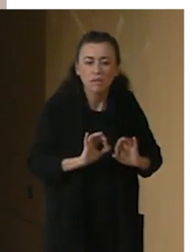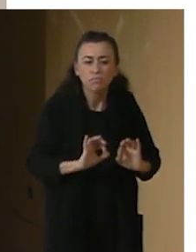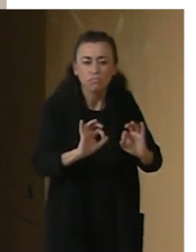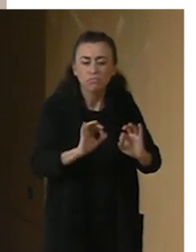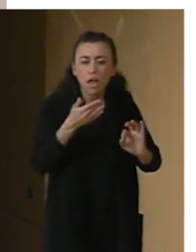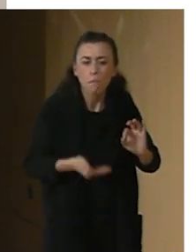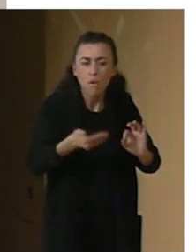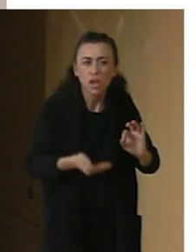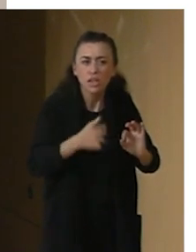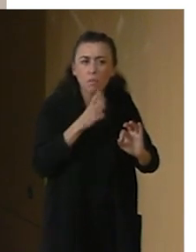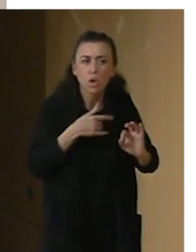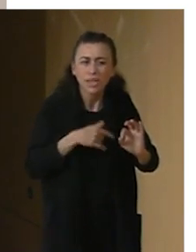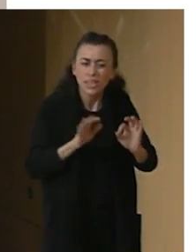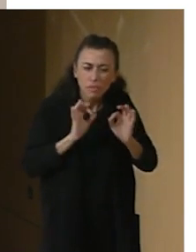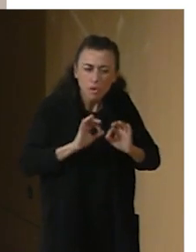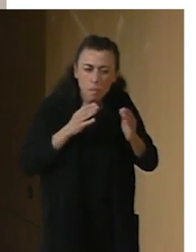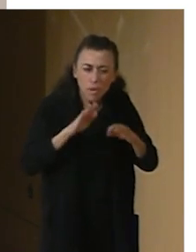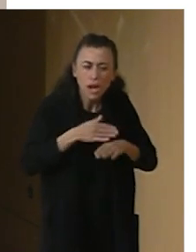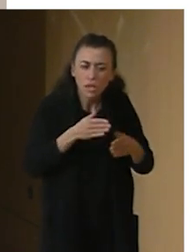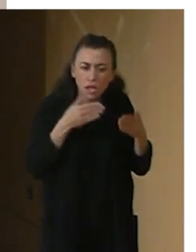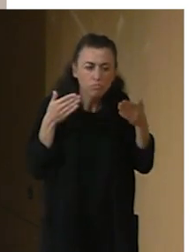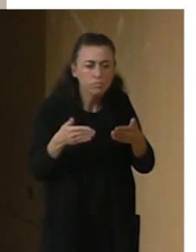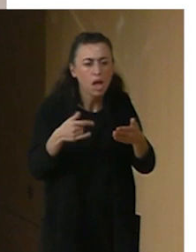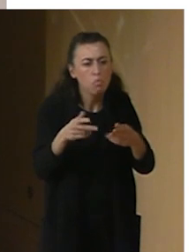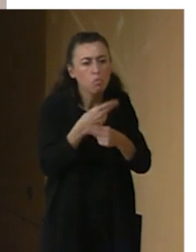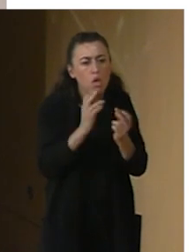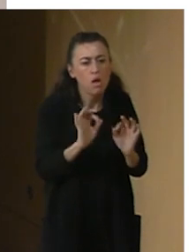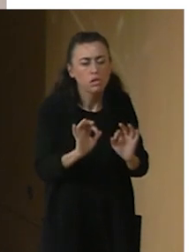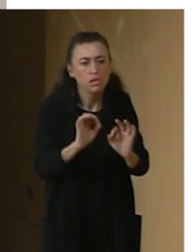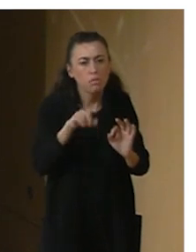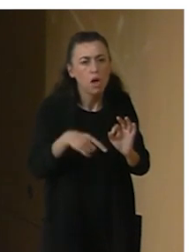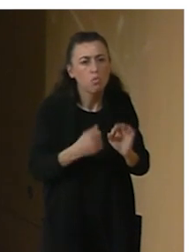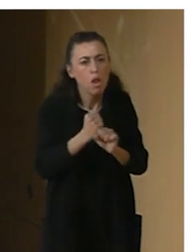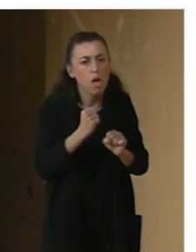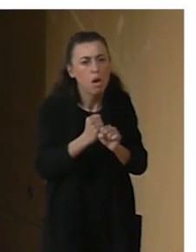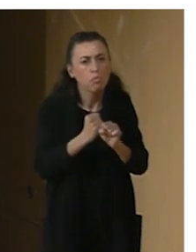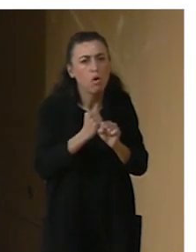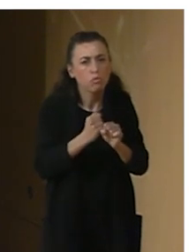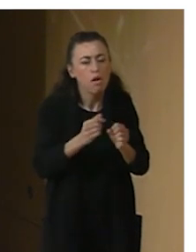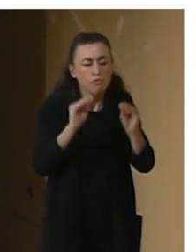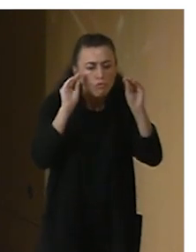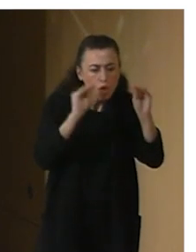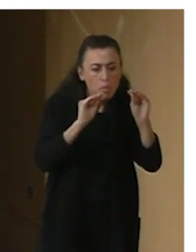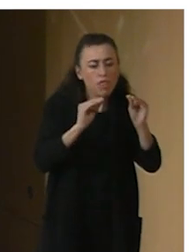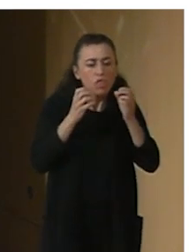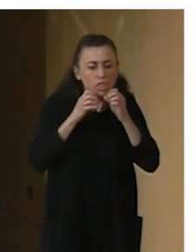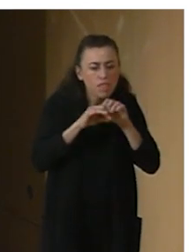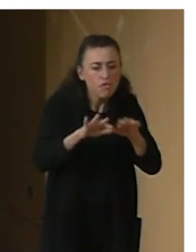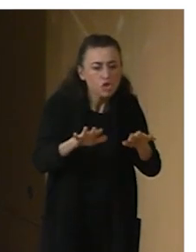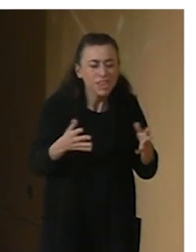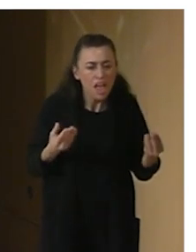tipo de público y porque acometen una labor también de formación y de difusión y acompañamiento a